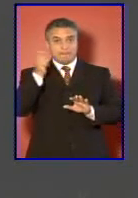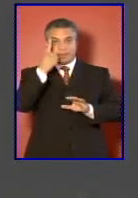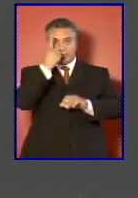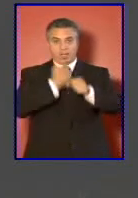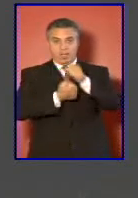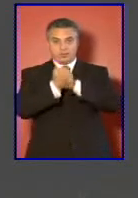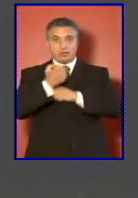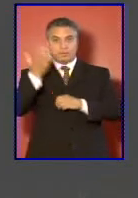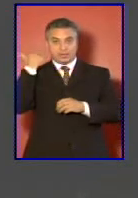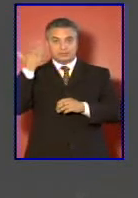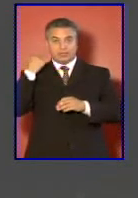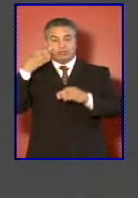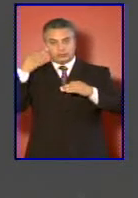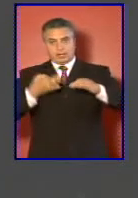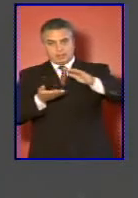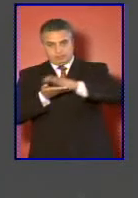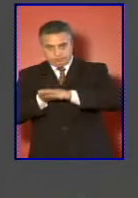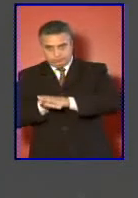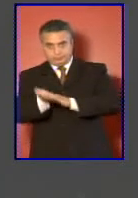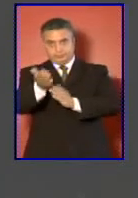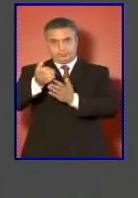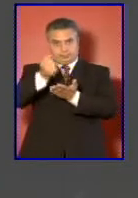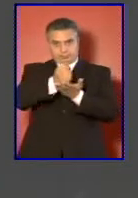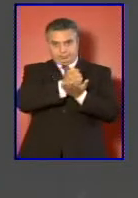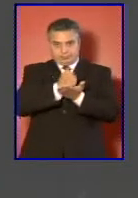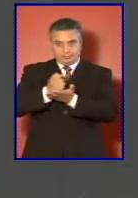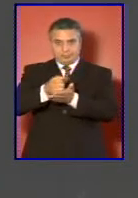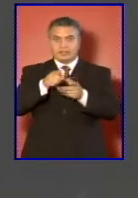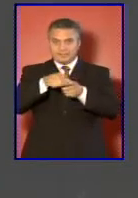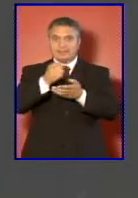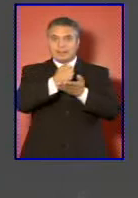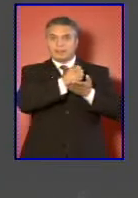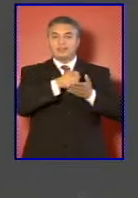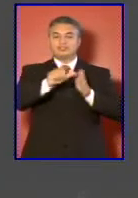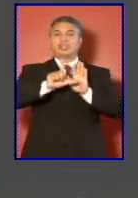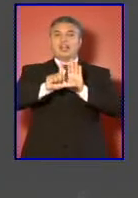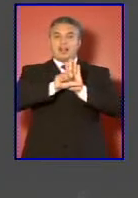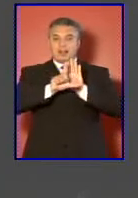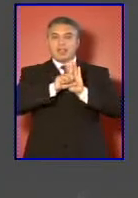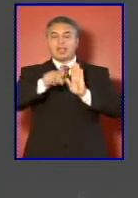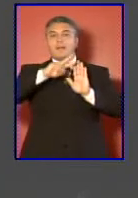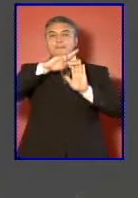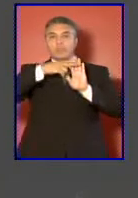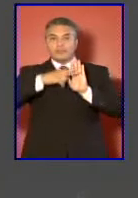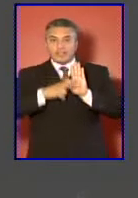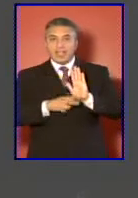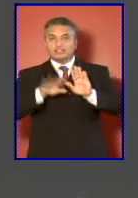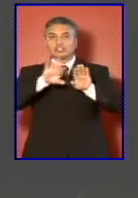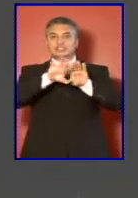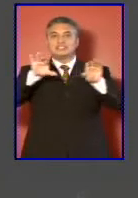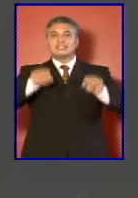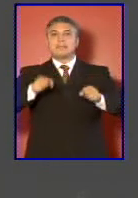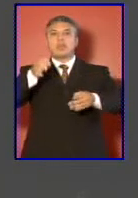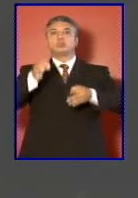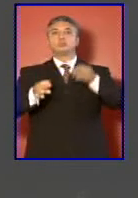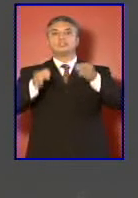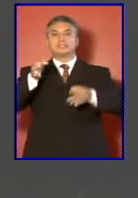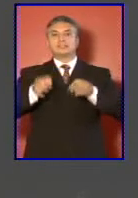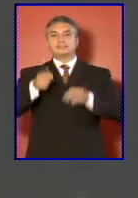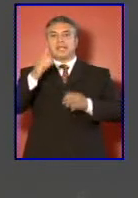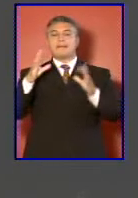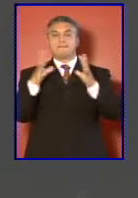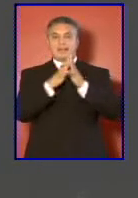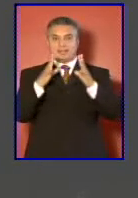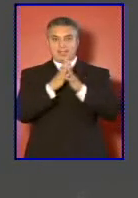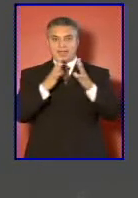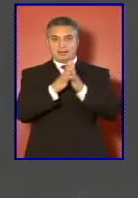ingresamos a tramitación legislativa el proyecto de ley sobre modificación del sistema de justicia militar que